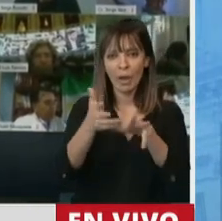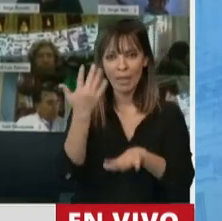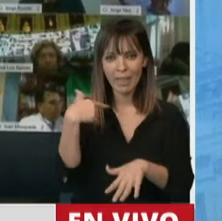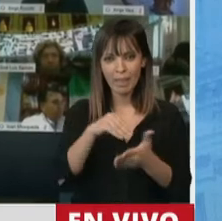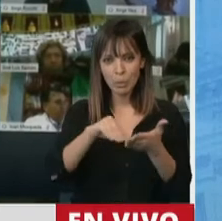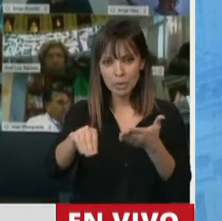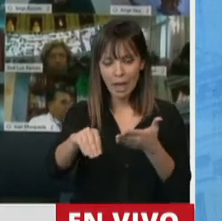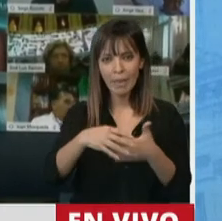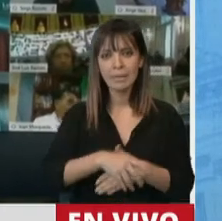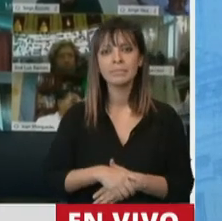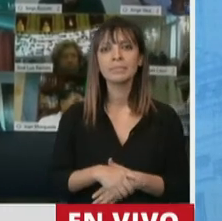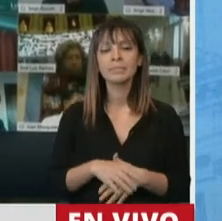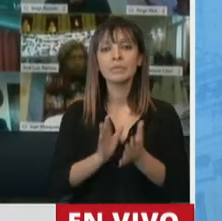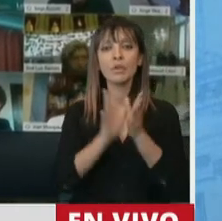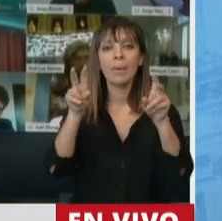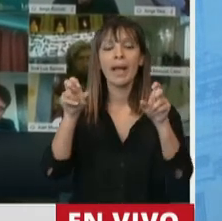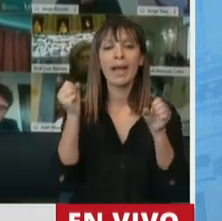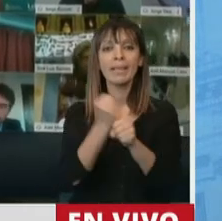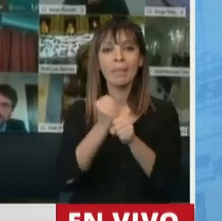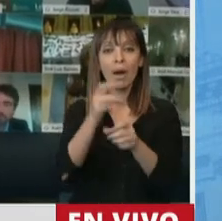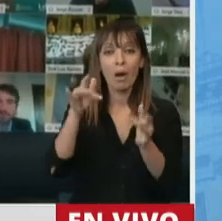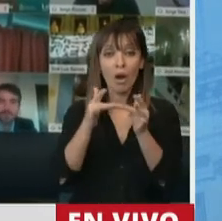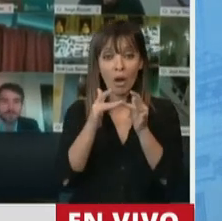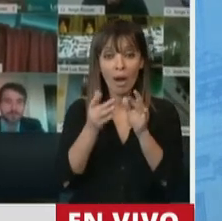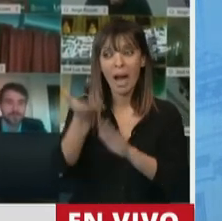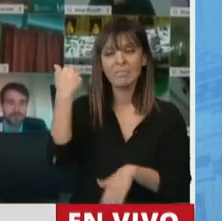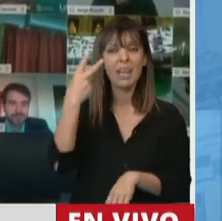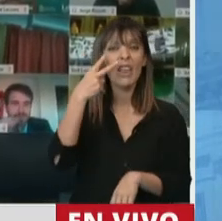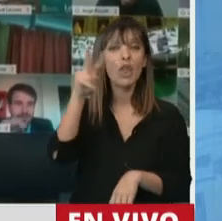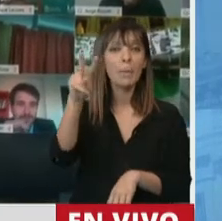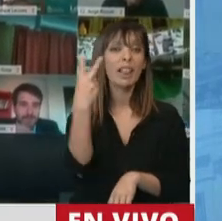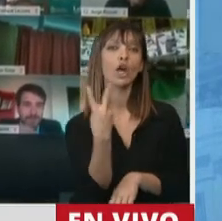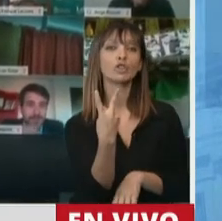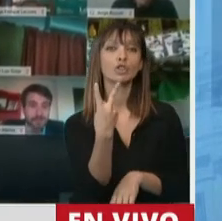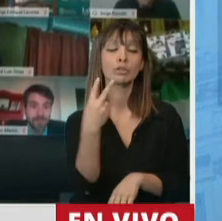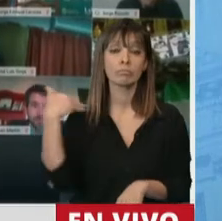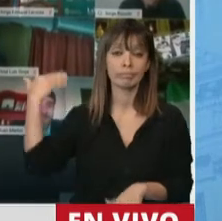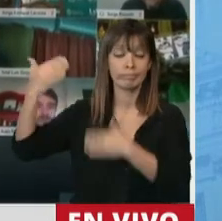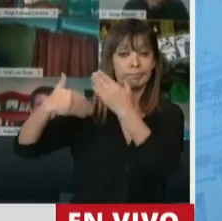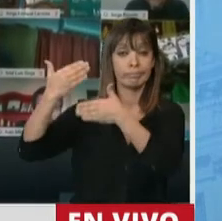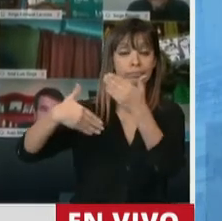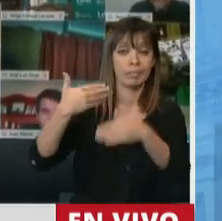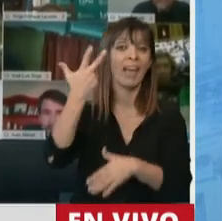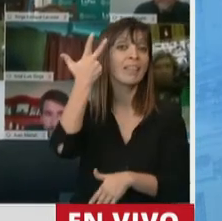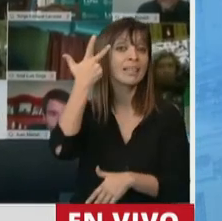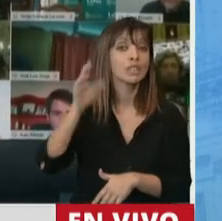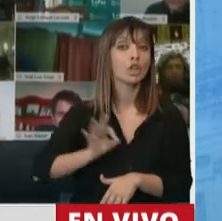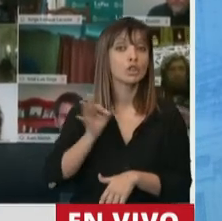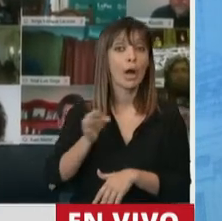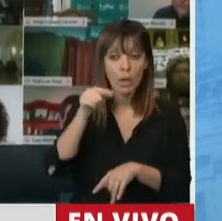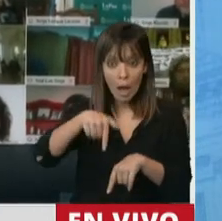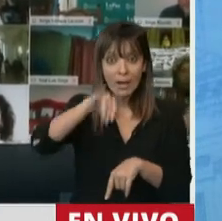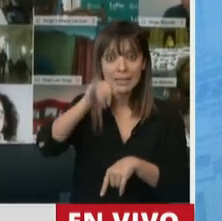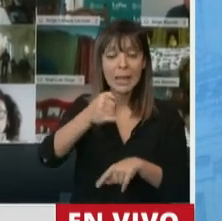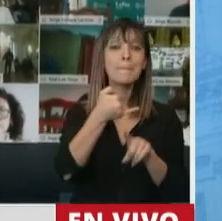el primer proyecto sobre teletrabajo fue en el año 2002. Después de 18 años estamos por sacar